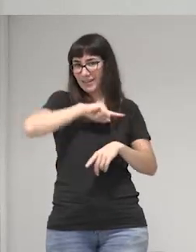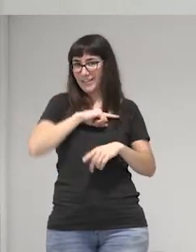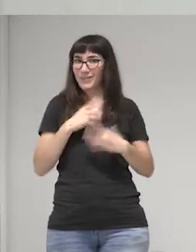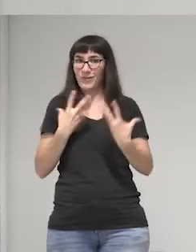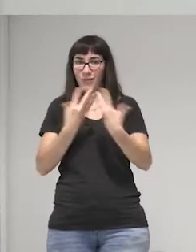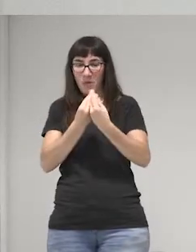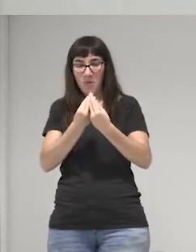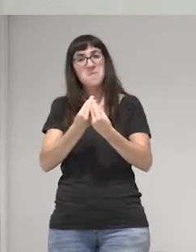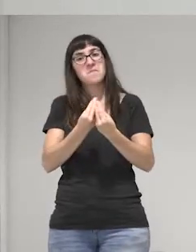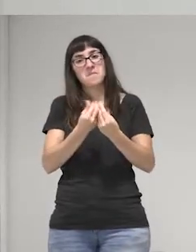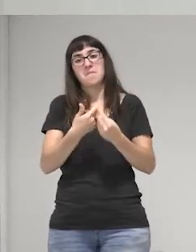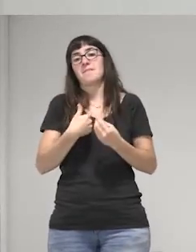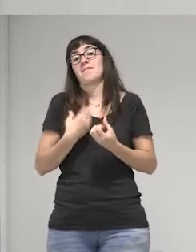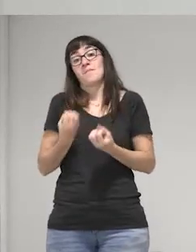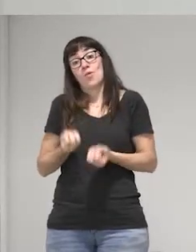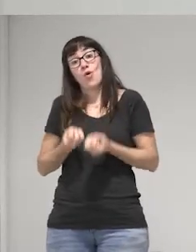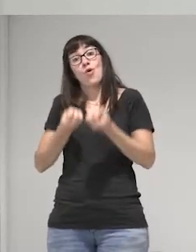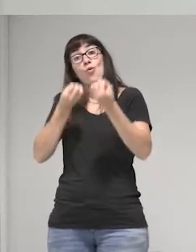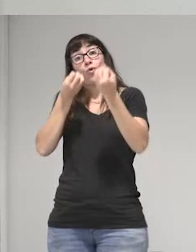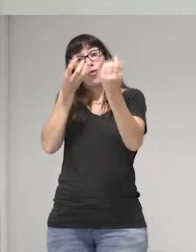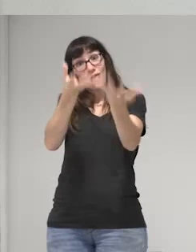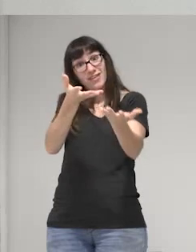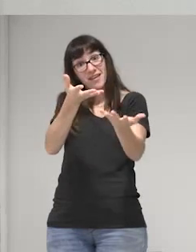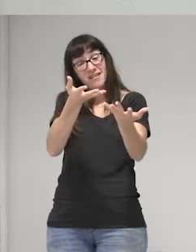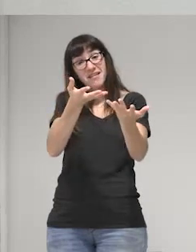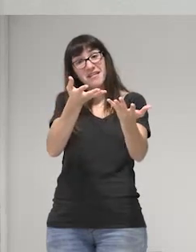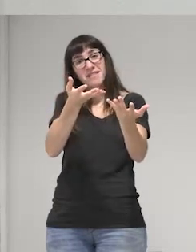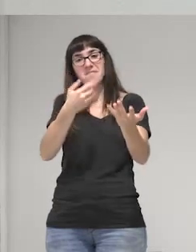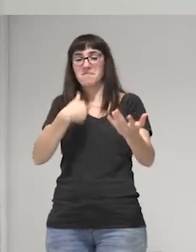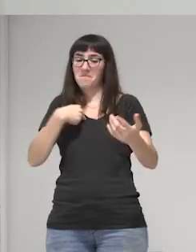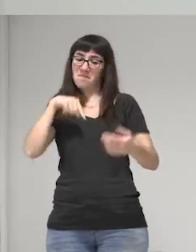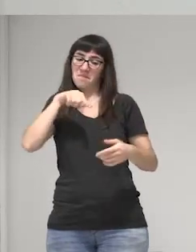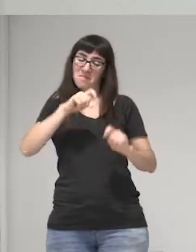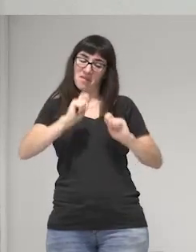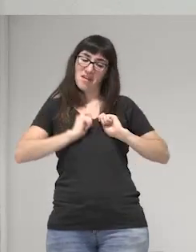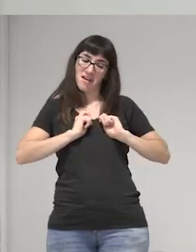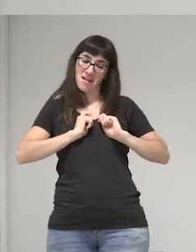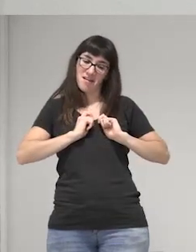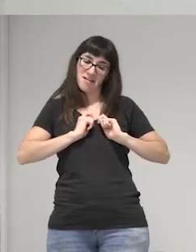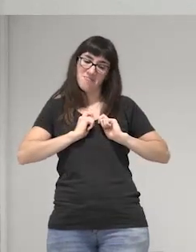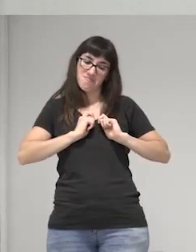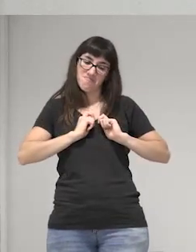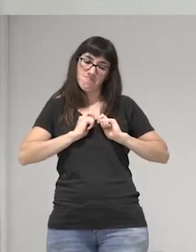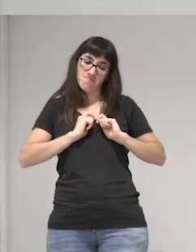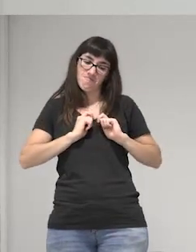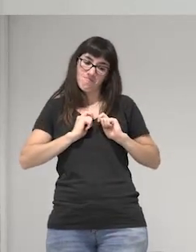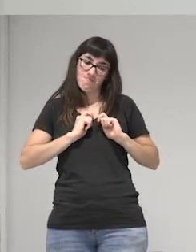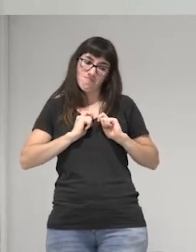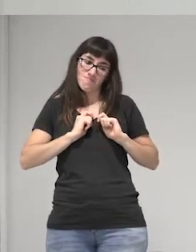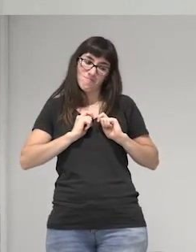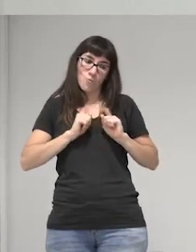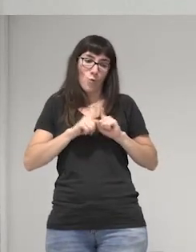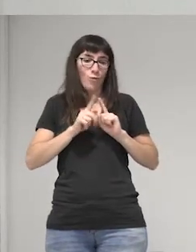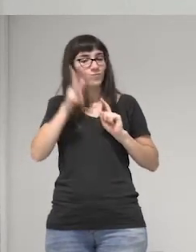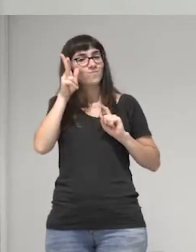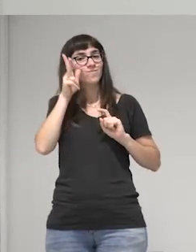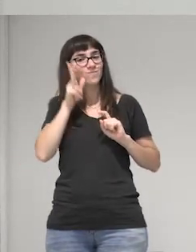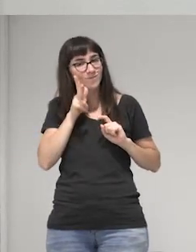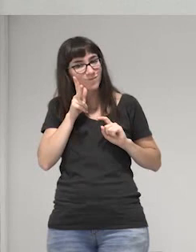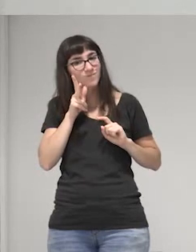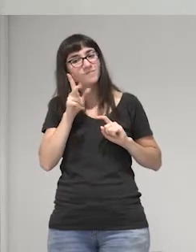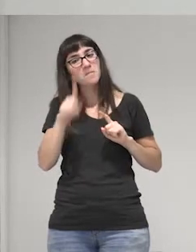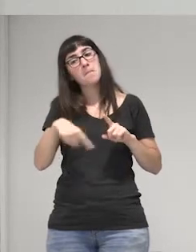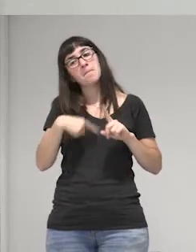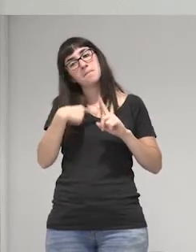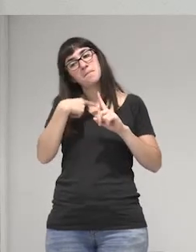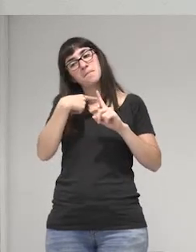contar todo esto a mí me llena la verdad de mucha de mucho privilegio pero también me